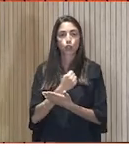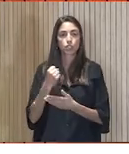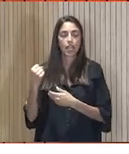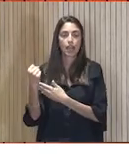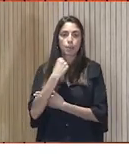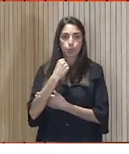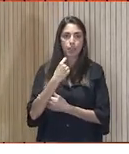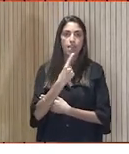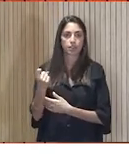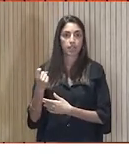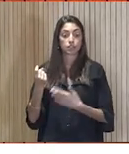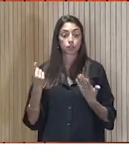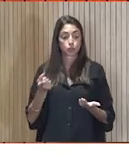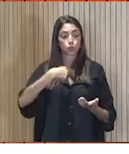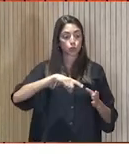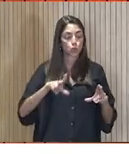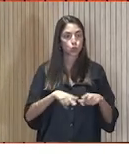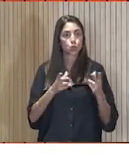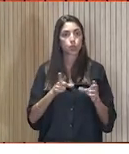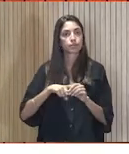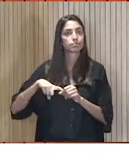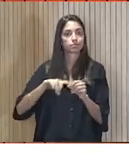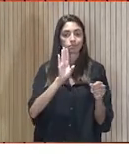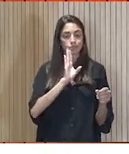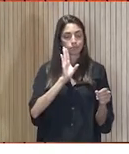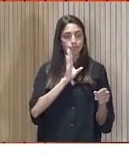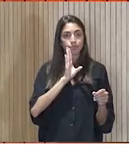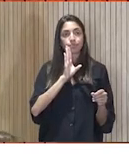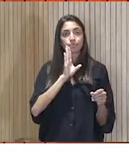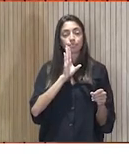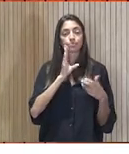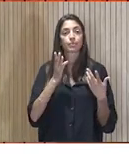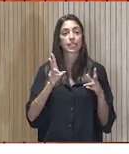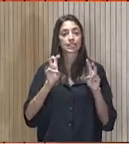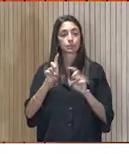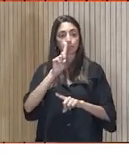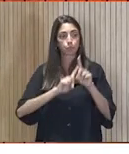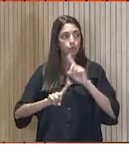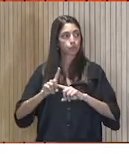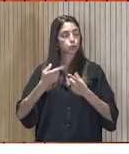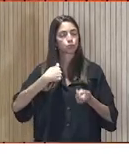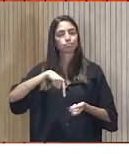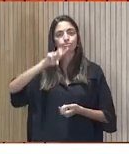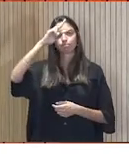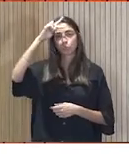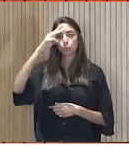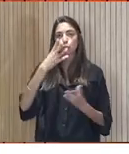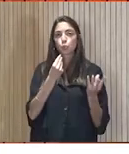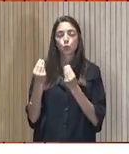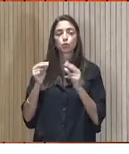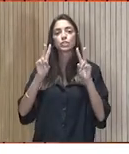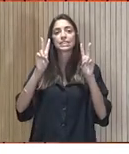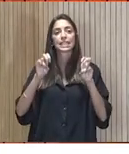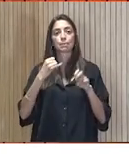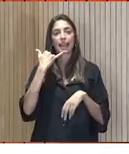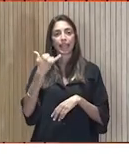en una sociedad solidaria Como se ha dicho aquí Interesada en todos los problemas Nos ha preocupado mucho el tema energético